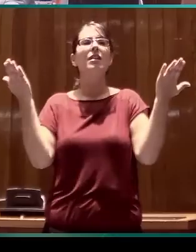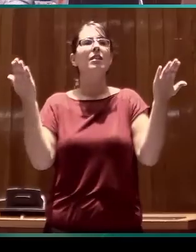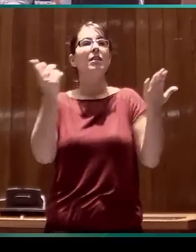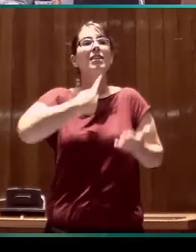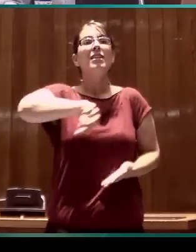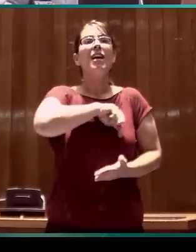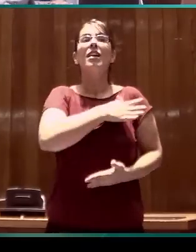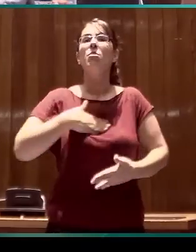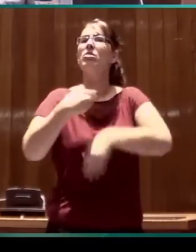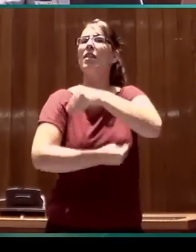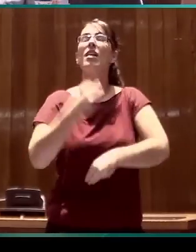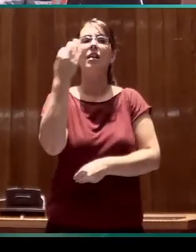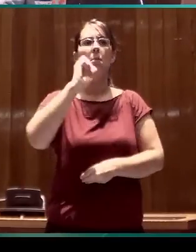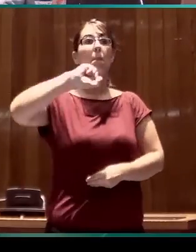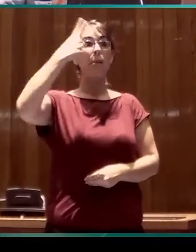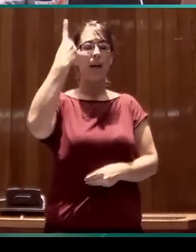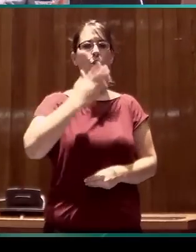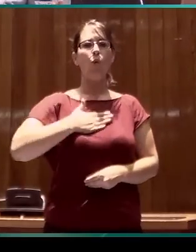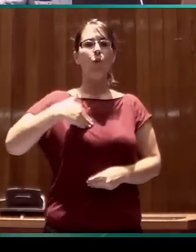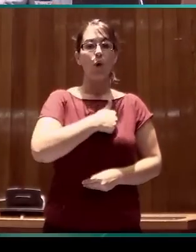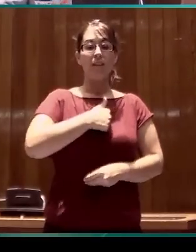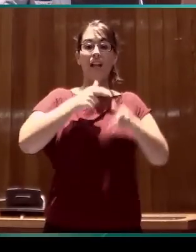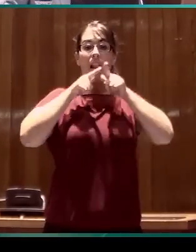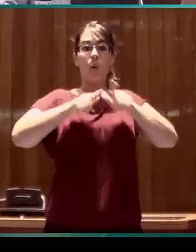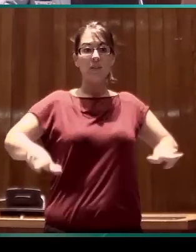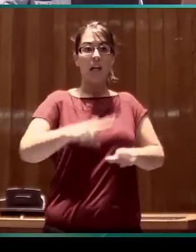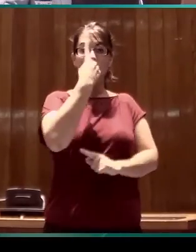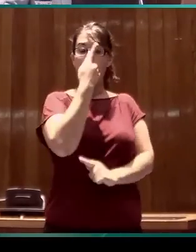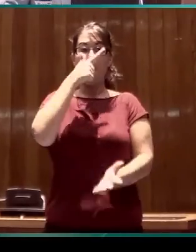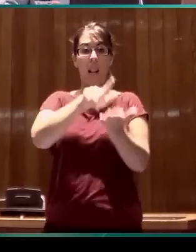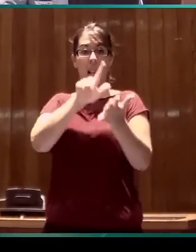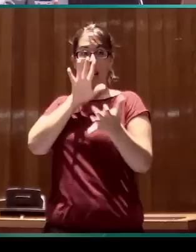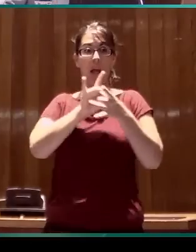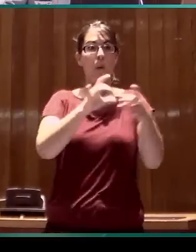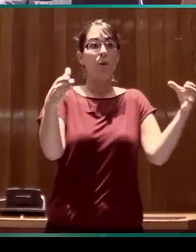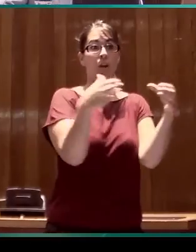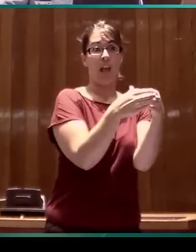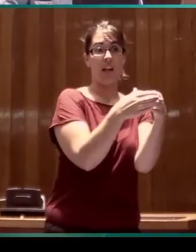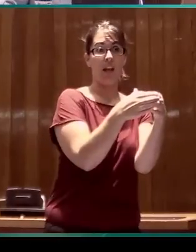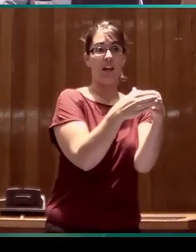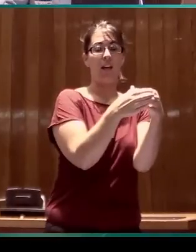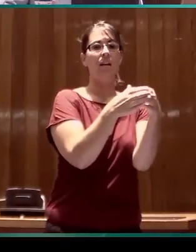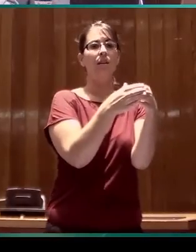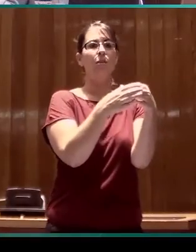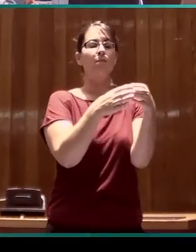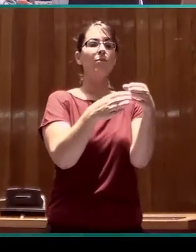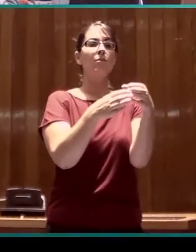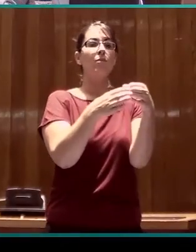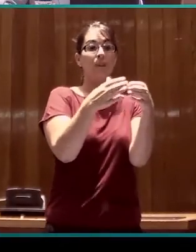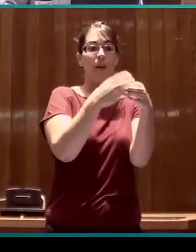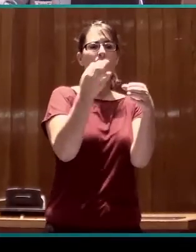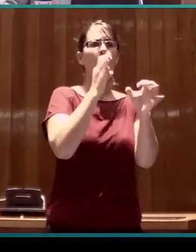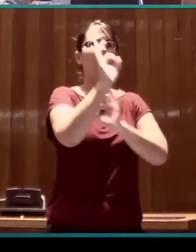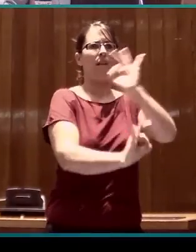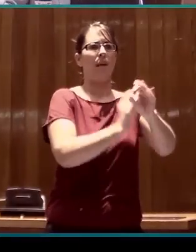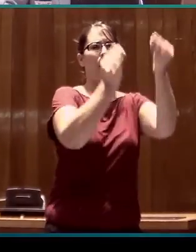queremos hacer es, en primer lugar, reorganizar las funciones lingüísticas de una lengua que en principio es minoritaria o recesiva, digamos